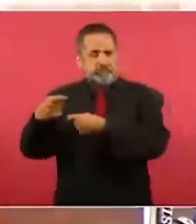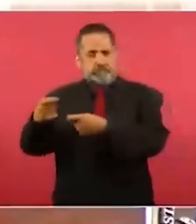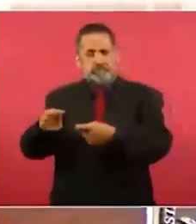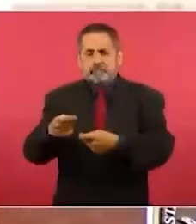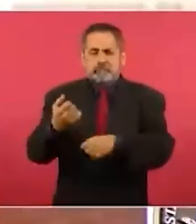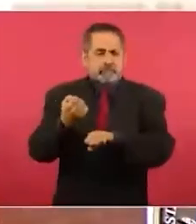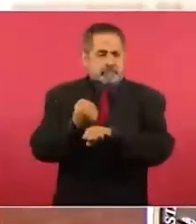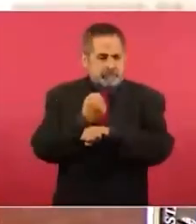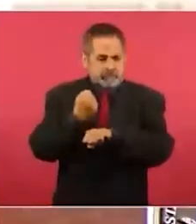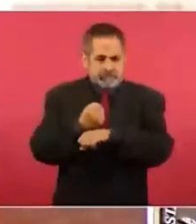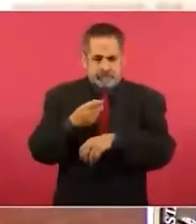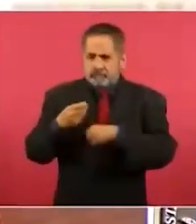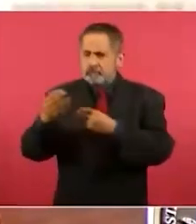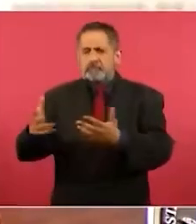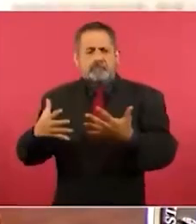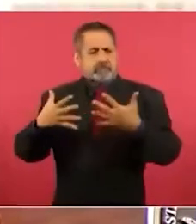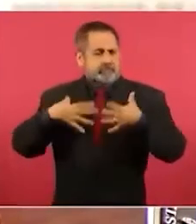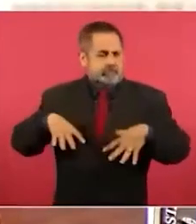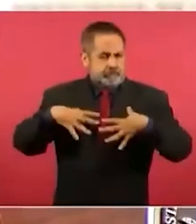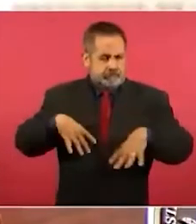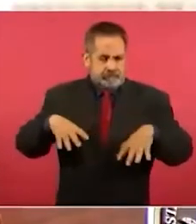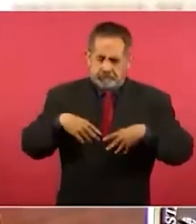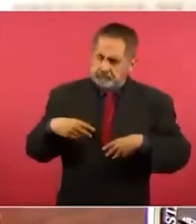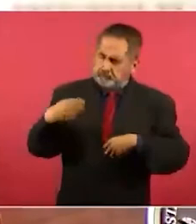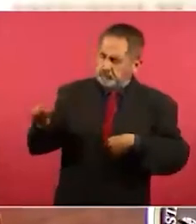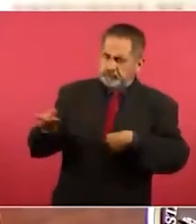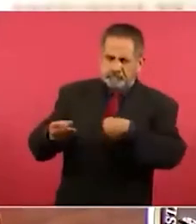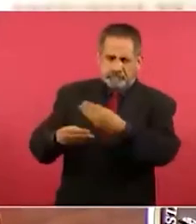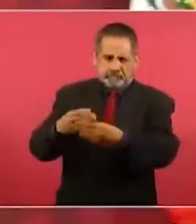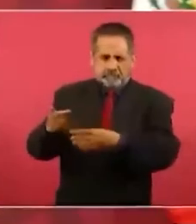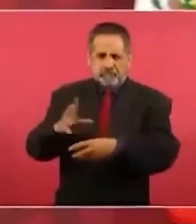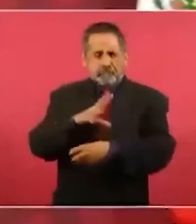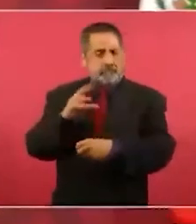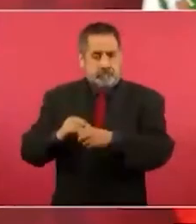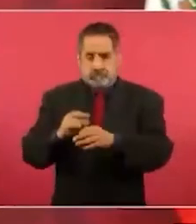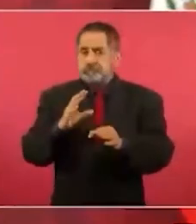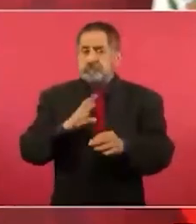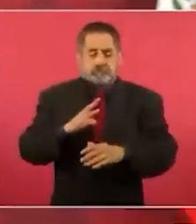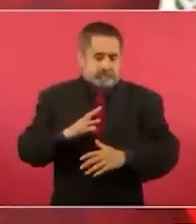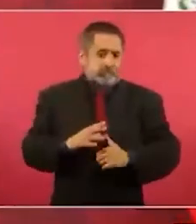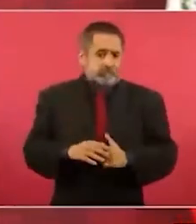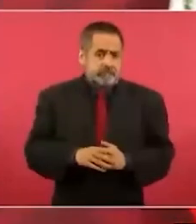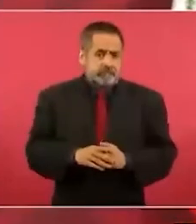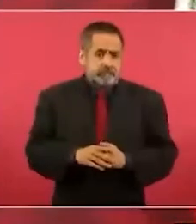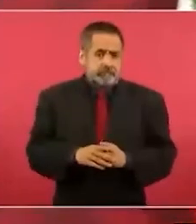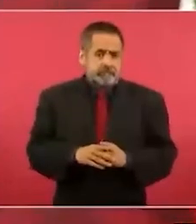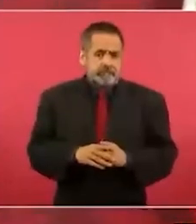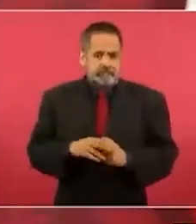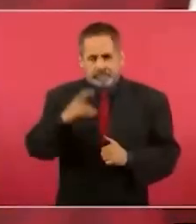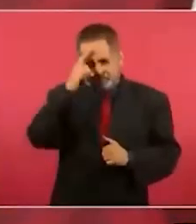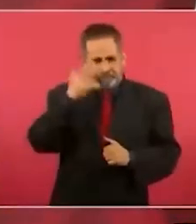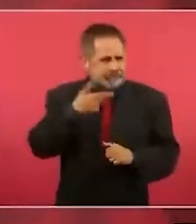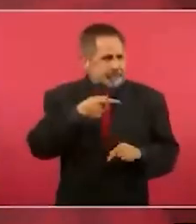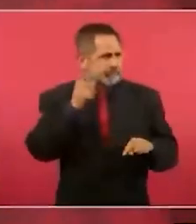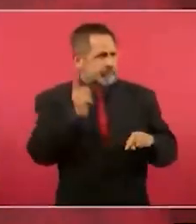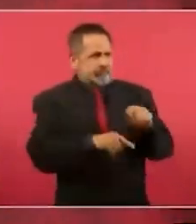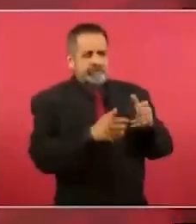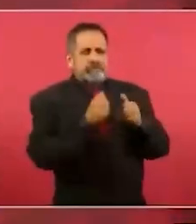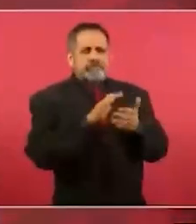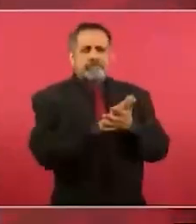Zapatos Ropa Todo lo que Se Confisca Por